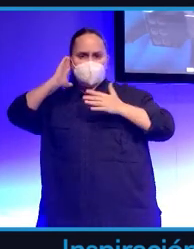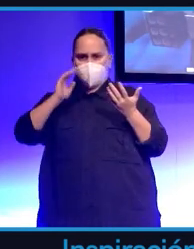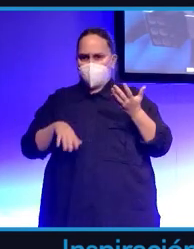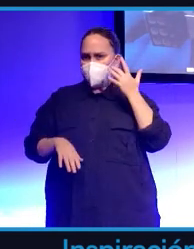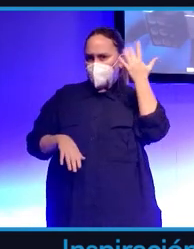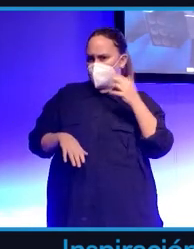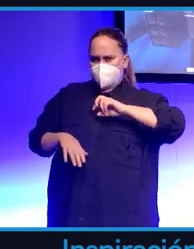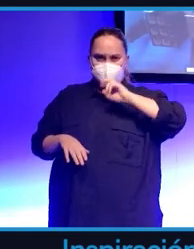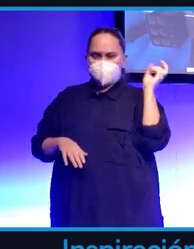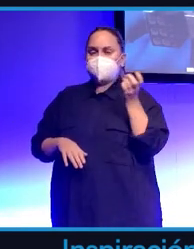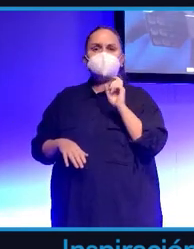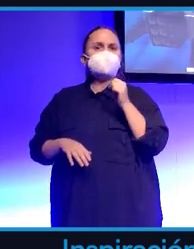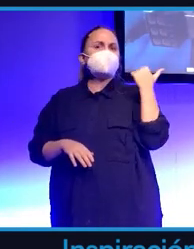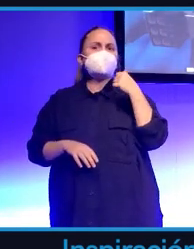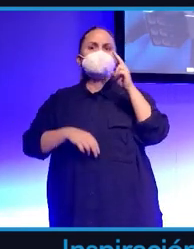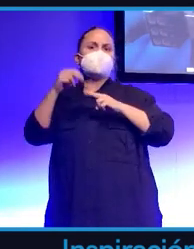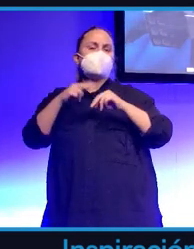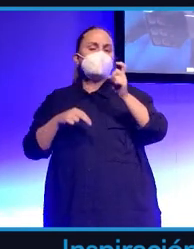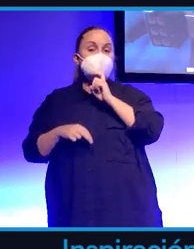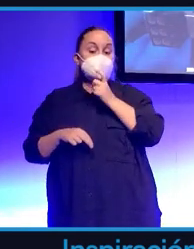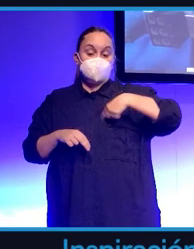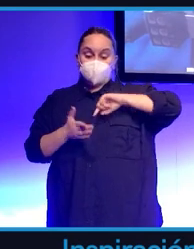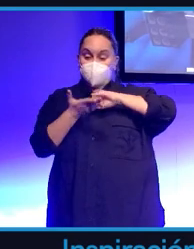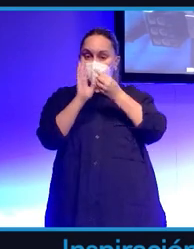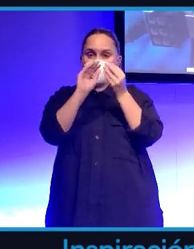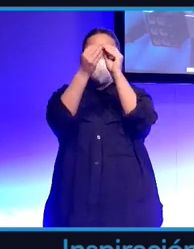nosotros creamos este proyecto ese proyecto